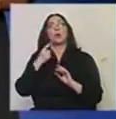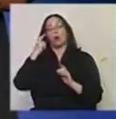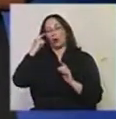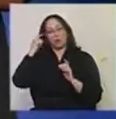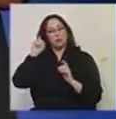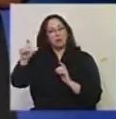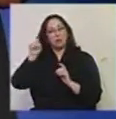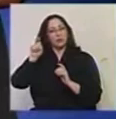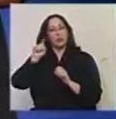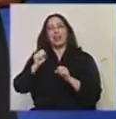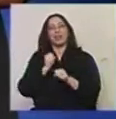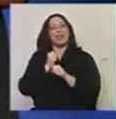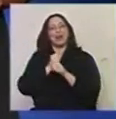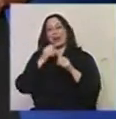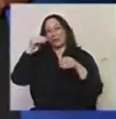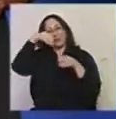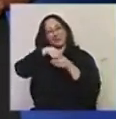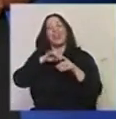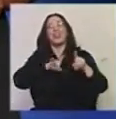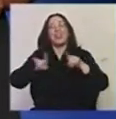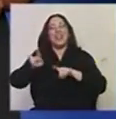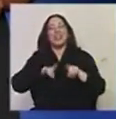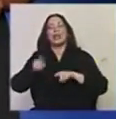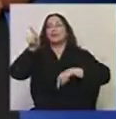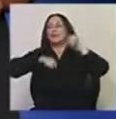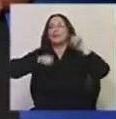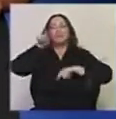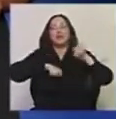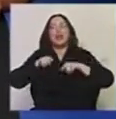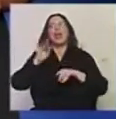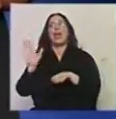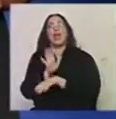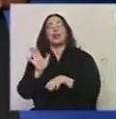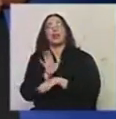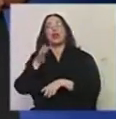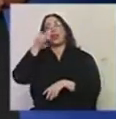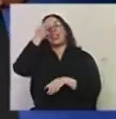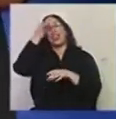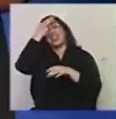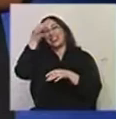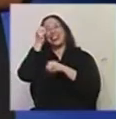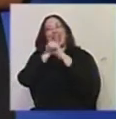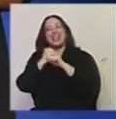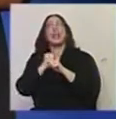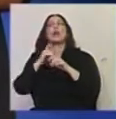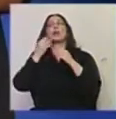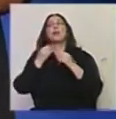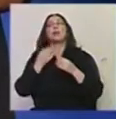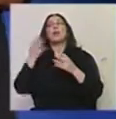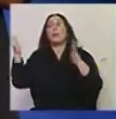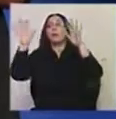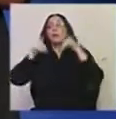todos los que trabajábamos allí, los que dirigían, los que gestionaban, los actores, los técnicos. La generación de nuevos públicos,